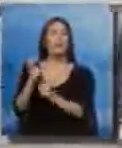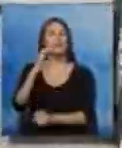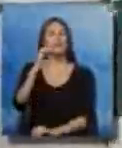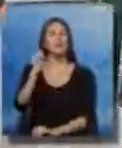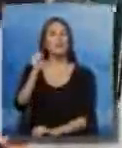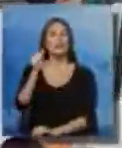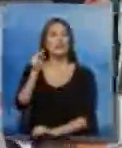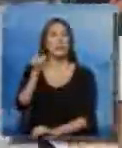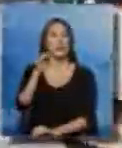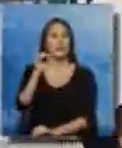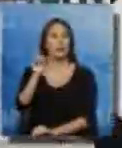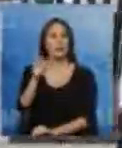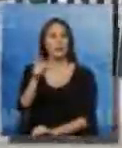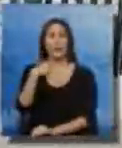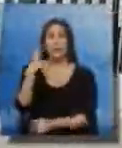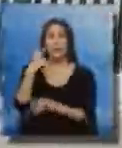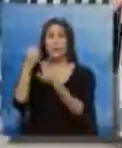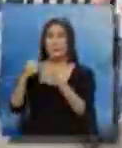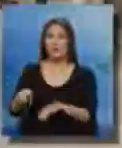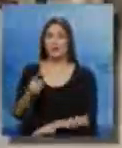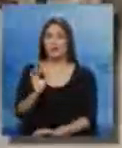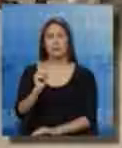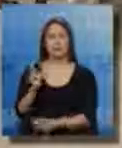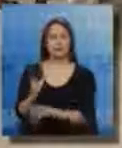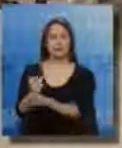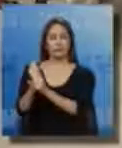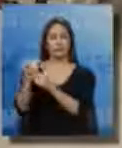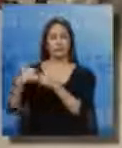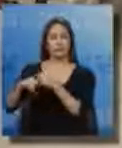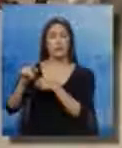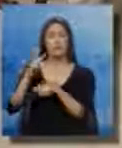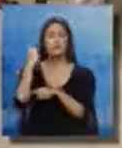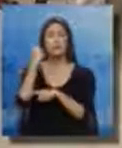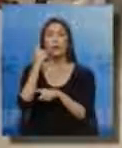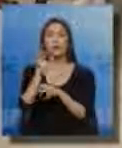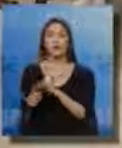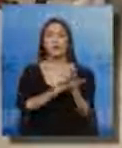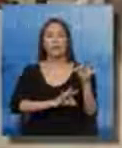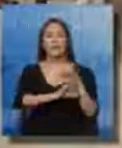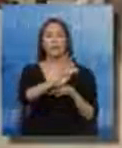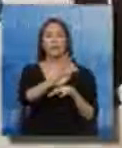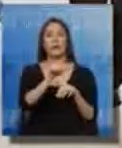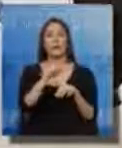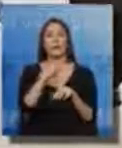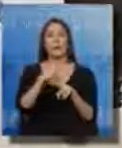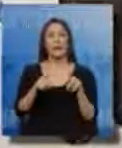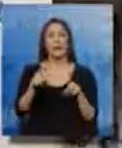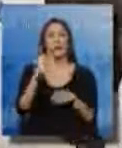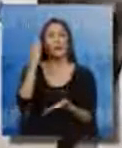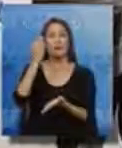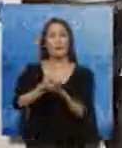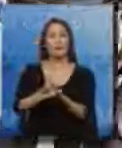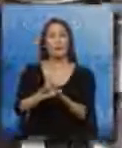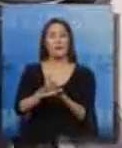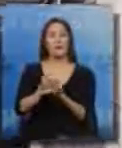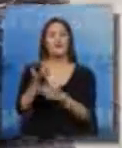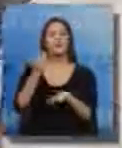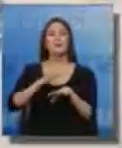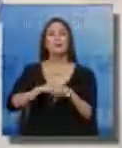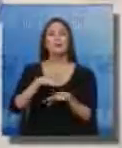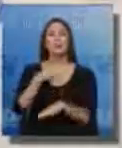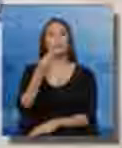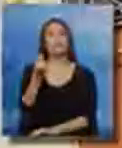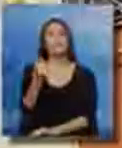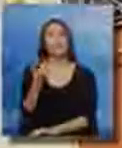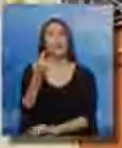se apruebe la norma. No los perderán. Posterior a ello, el seguro de desempleo sustituirá a la cesantía. Y será cancelado tomando en cuenta el promedio